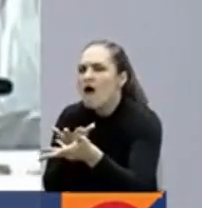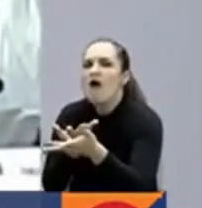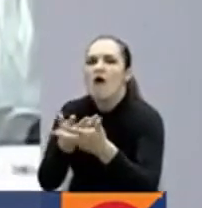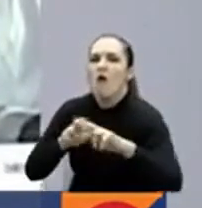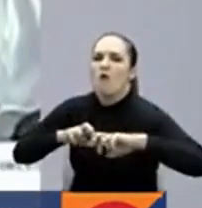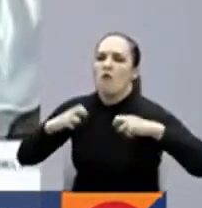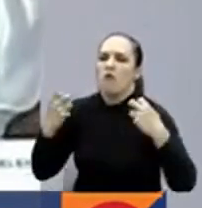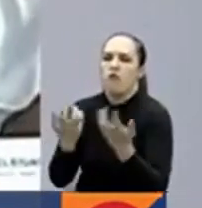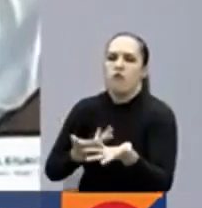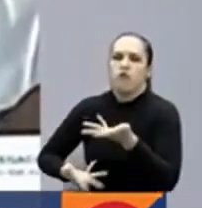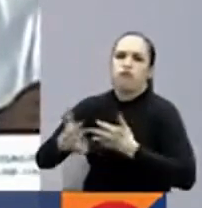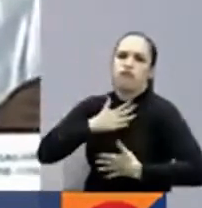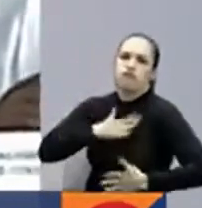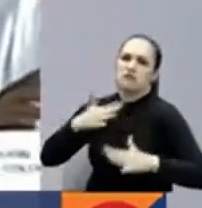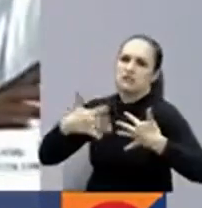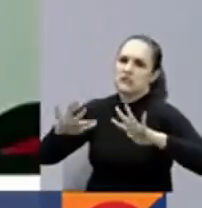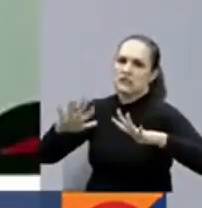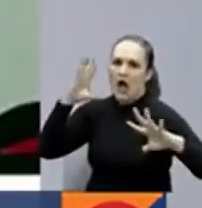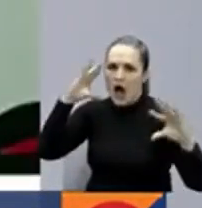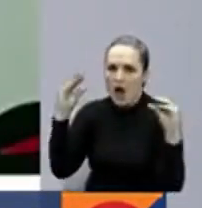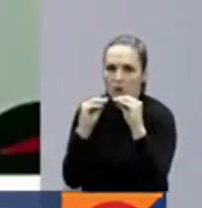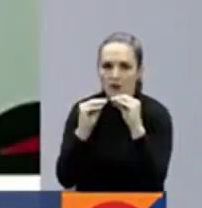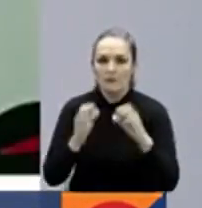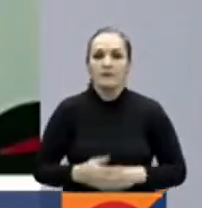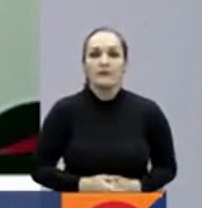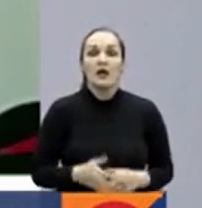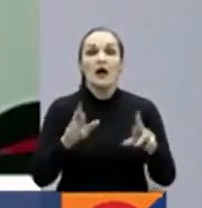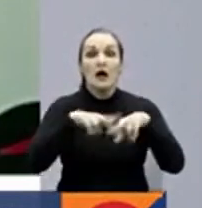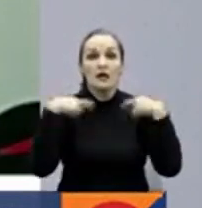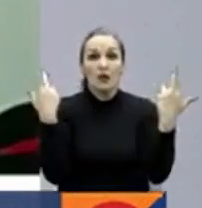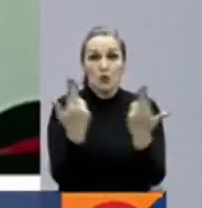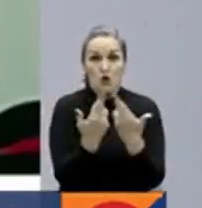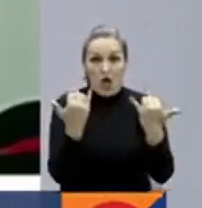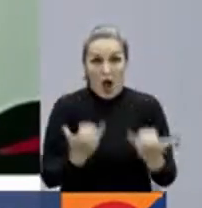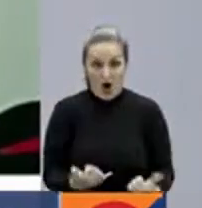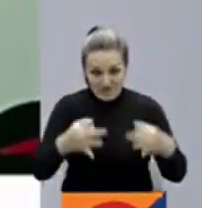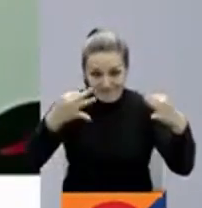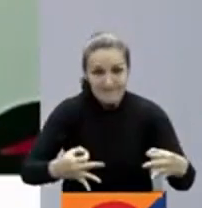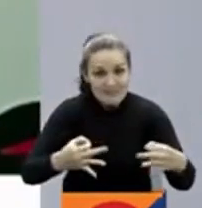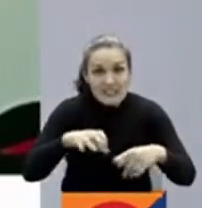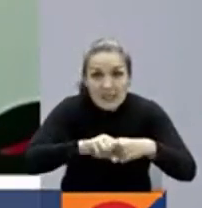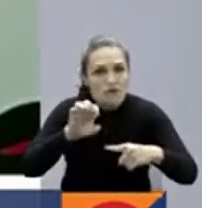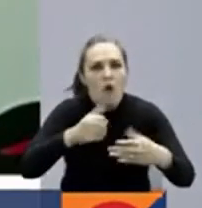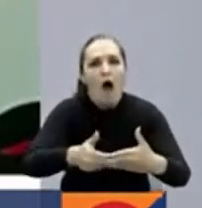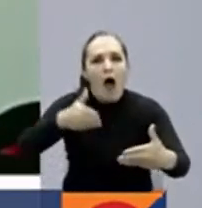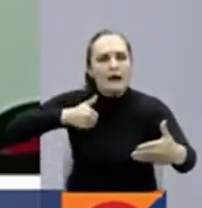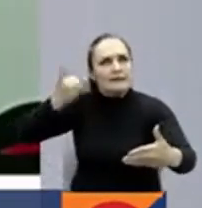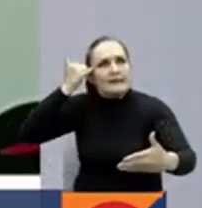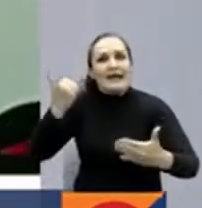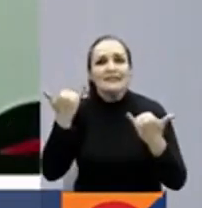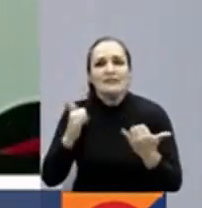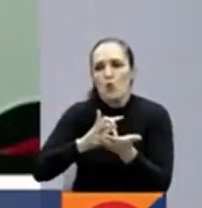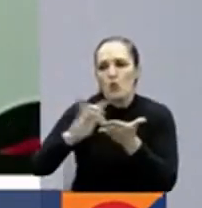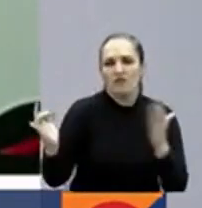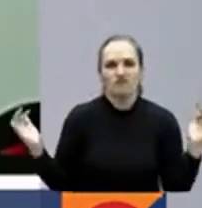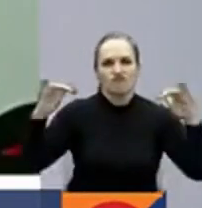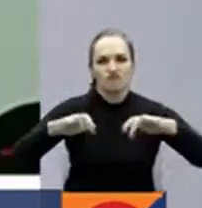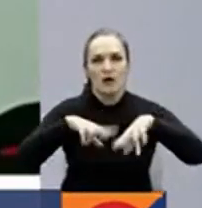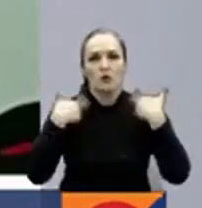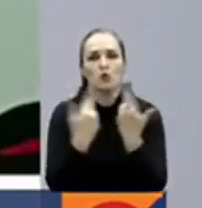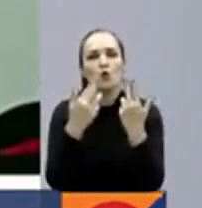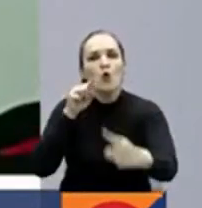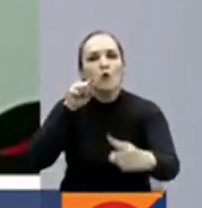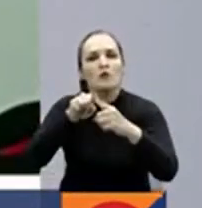inquietudes en torno a los compromisos de las partes. Esta reunión extraordinaria contribuyó a ratificar y fortalecer los